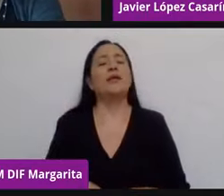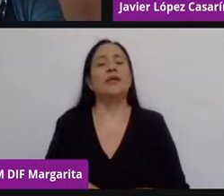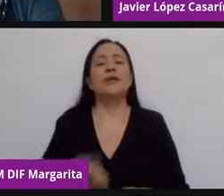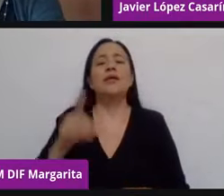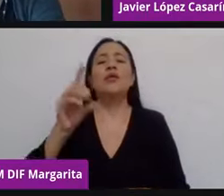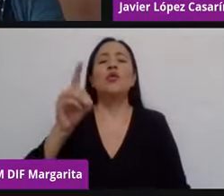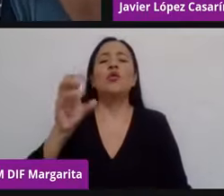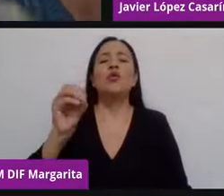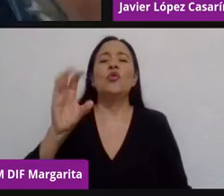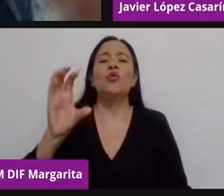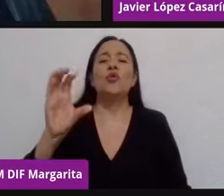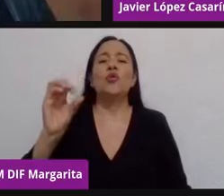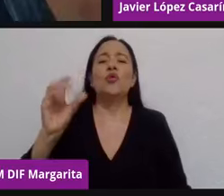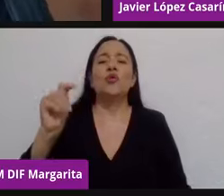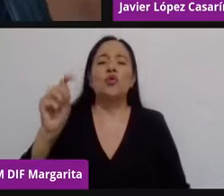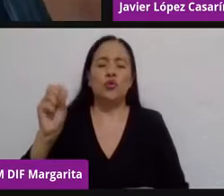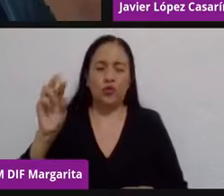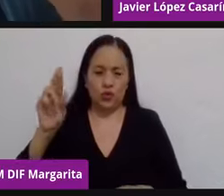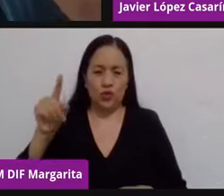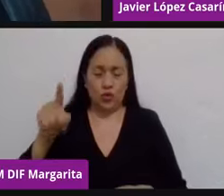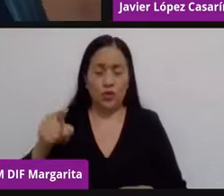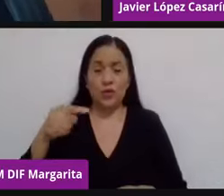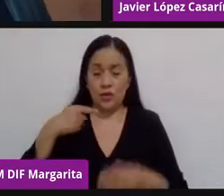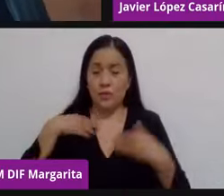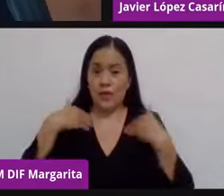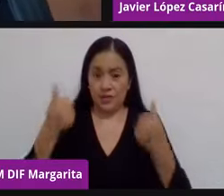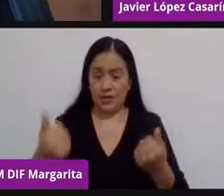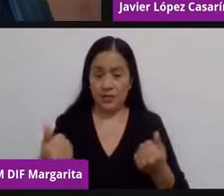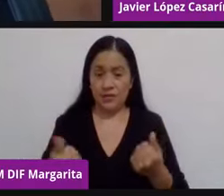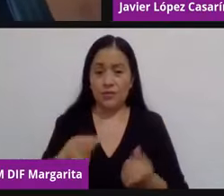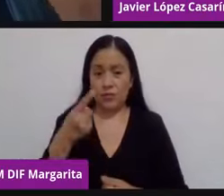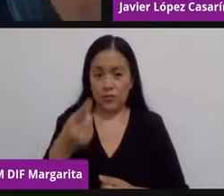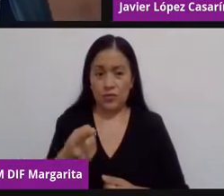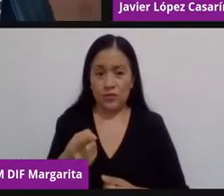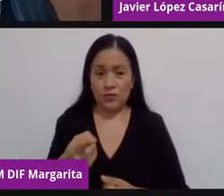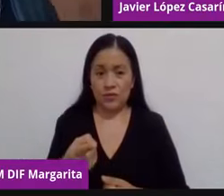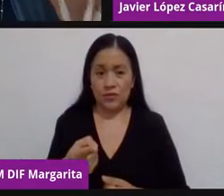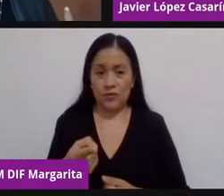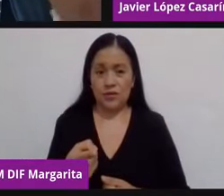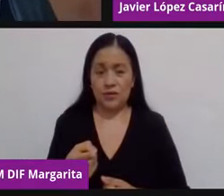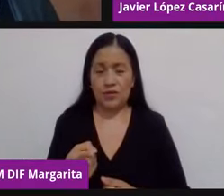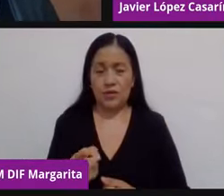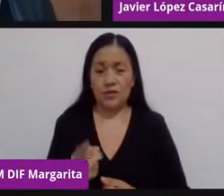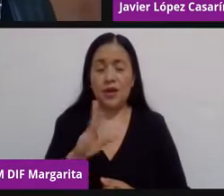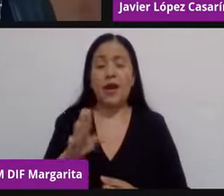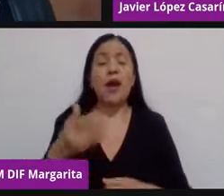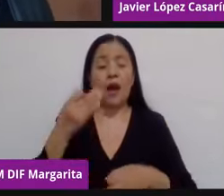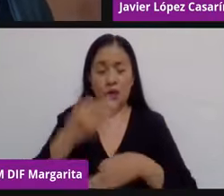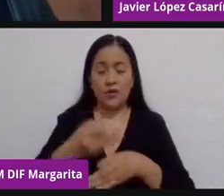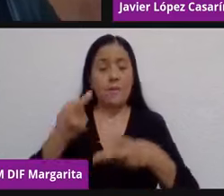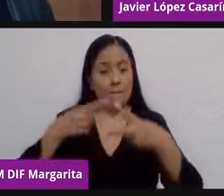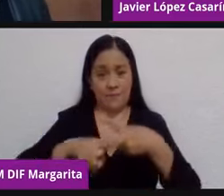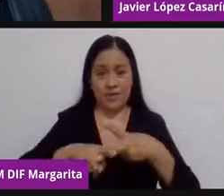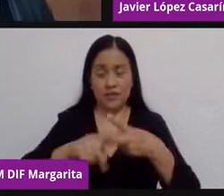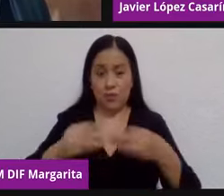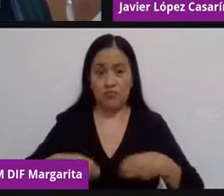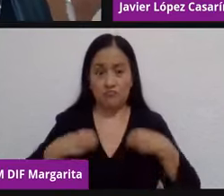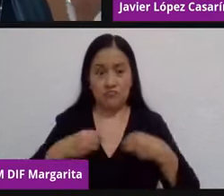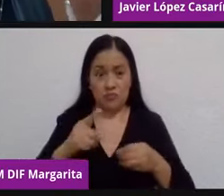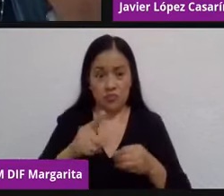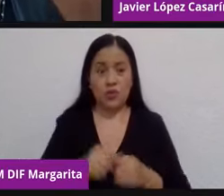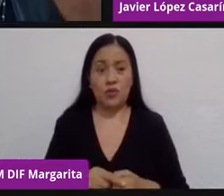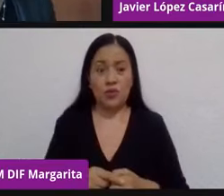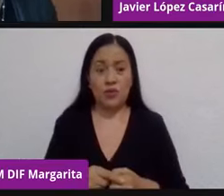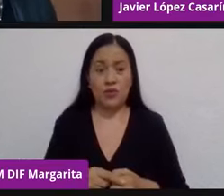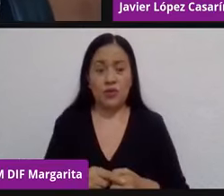Además, que entiendo, se estrena con nosotros ya en la plataforma en vivo y además su primera